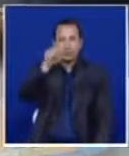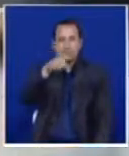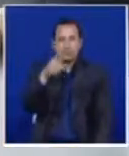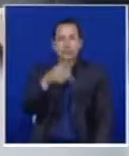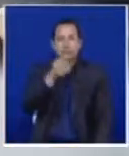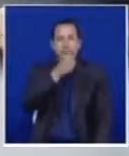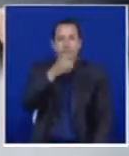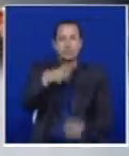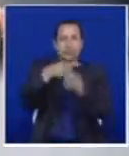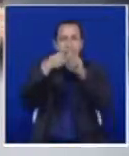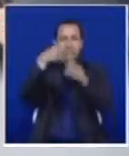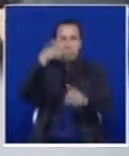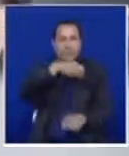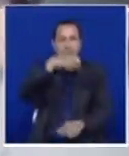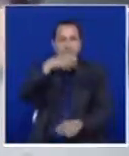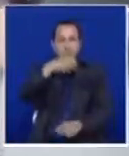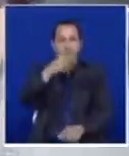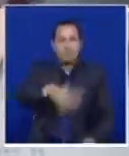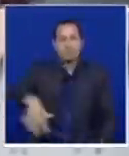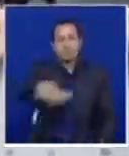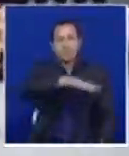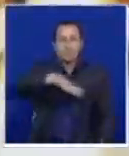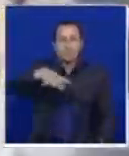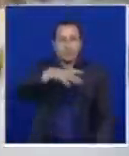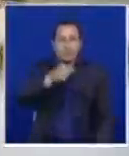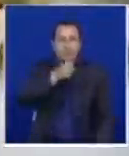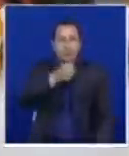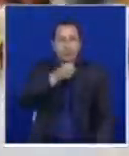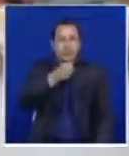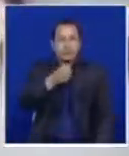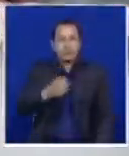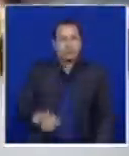Noticiero más pacífico donde la región es noticia.